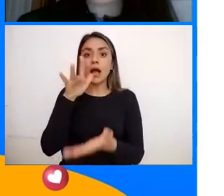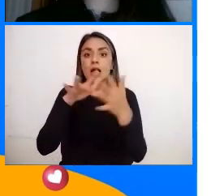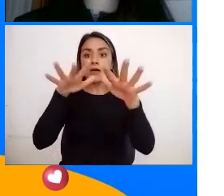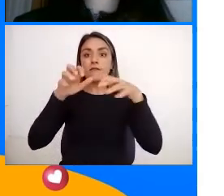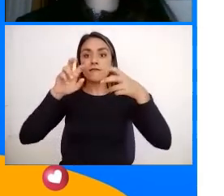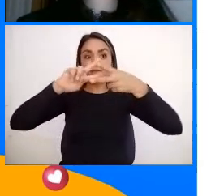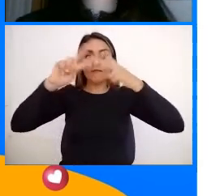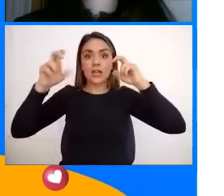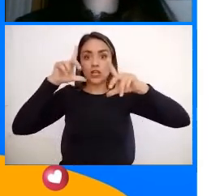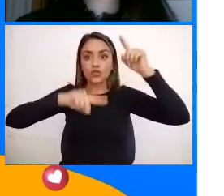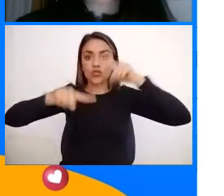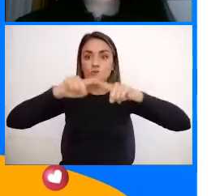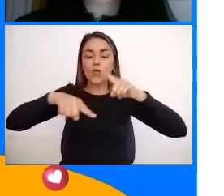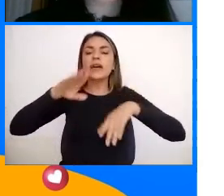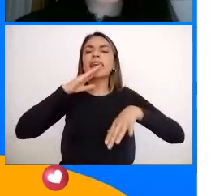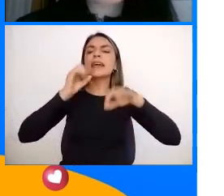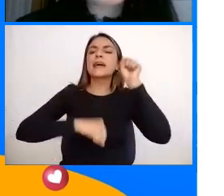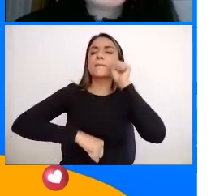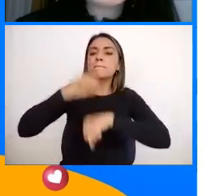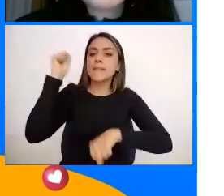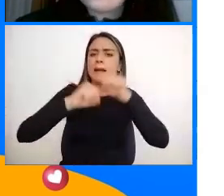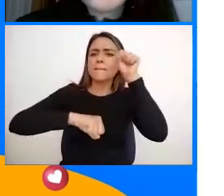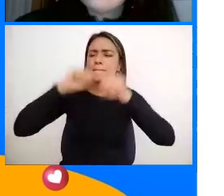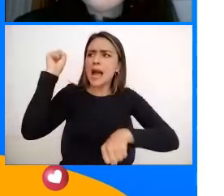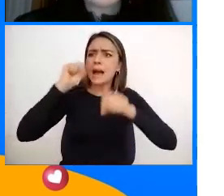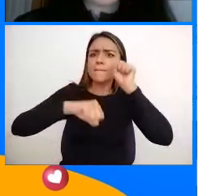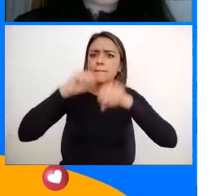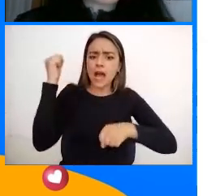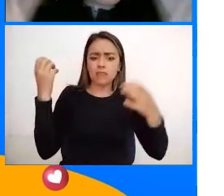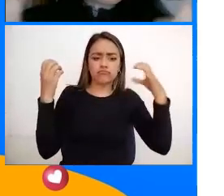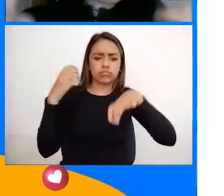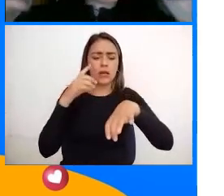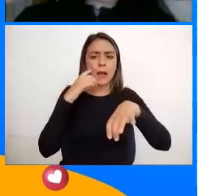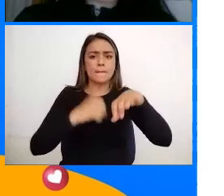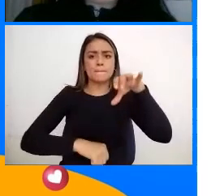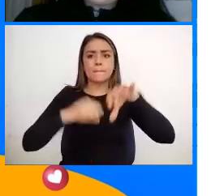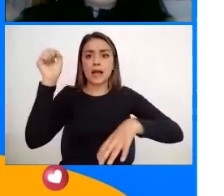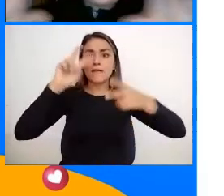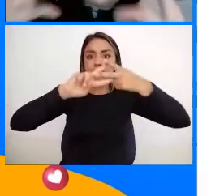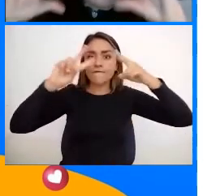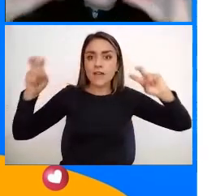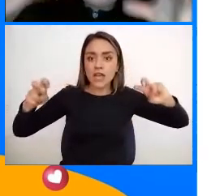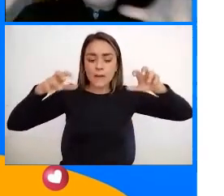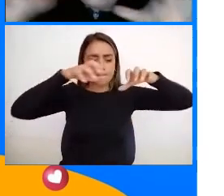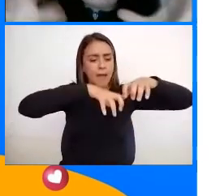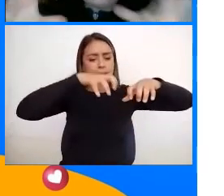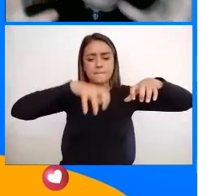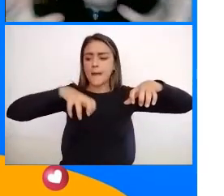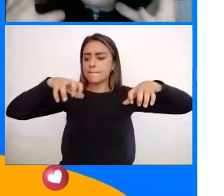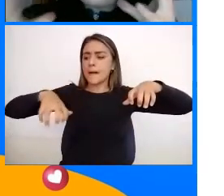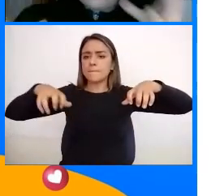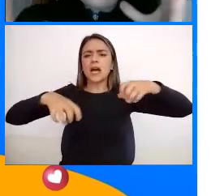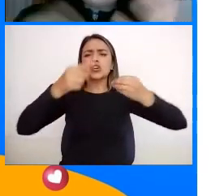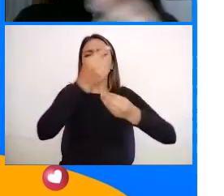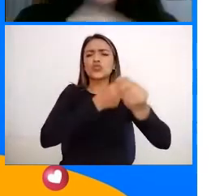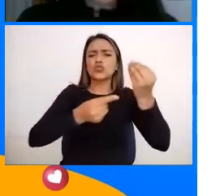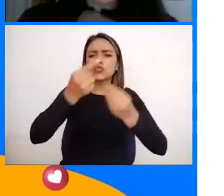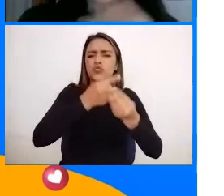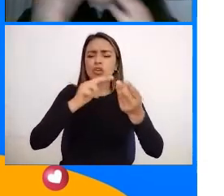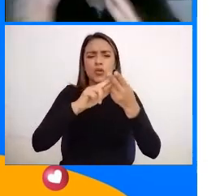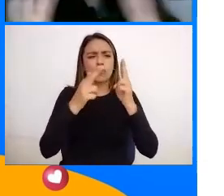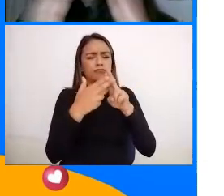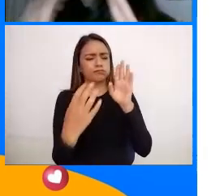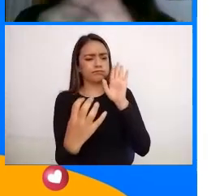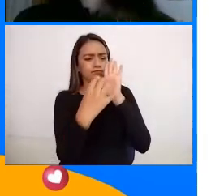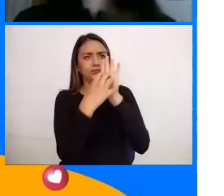De turismo Somos los ganadores Indiscutibles Del stand Cuando hay ferias Hay unos stand Y se hacen unos diseños De los stand Y